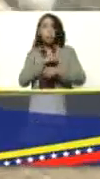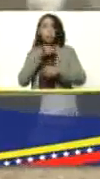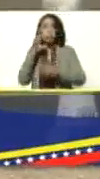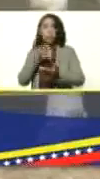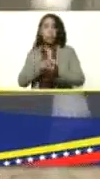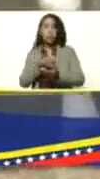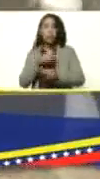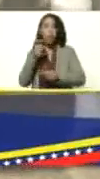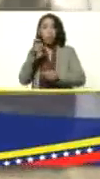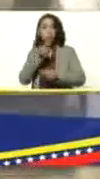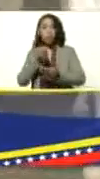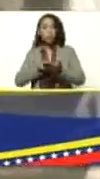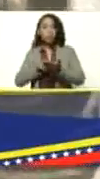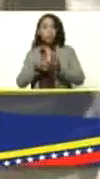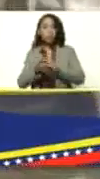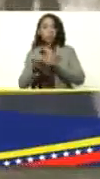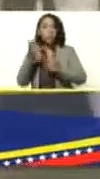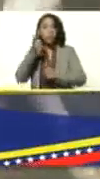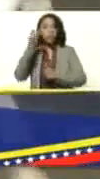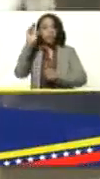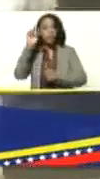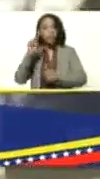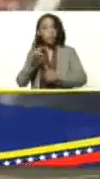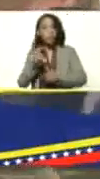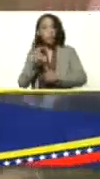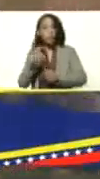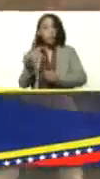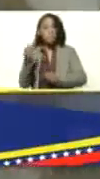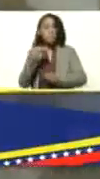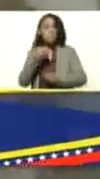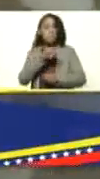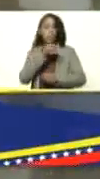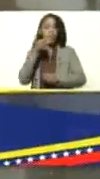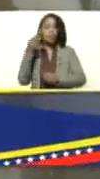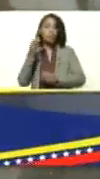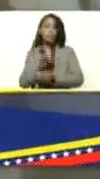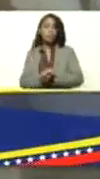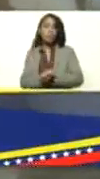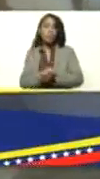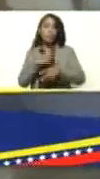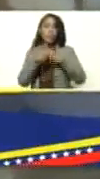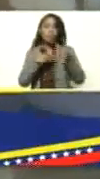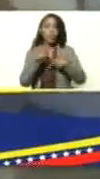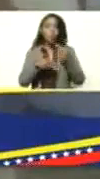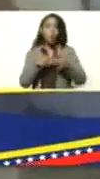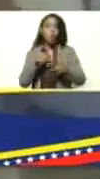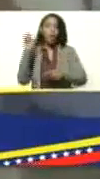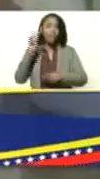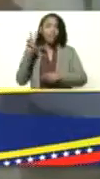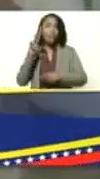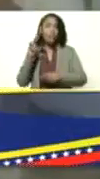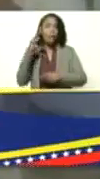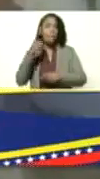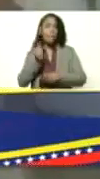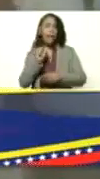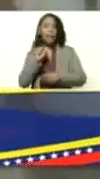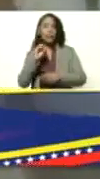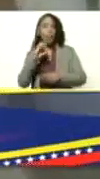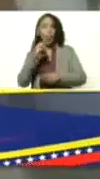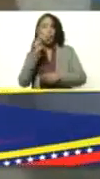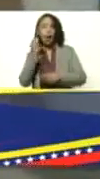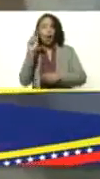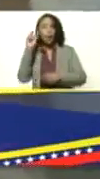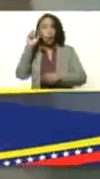o buscando cada día más ser más eficiente produciendo en Valle de la Pascua señor gobernador leche de cabra